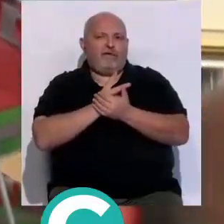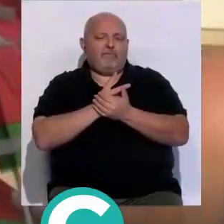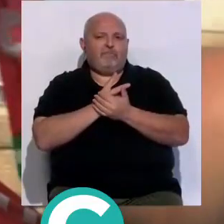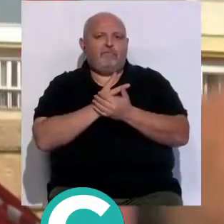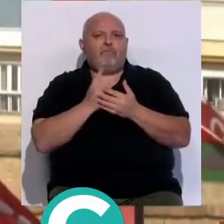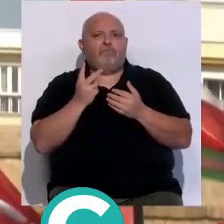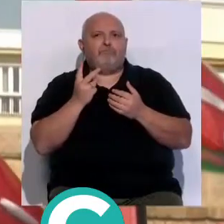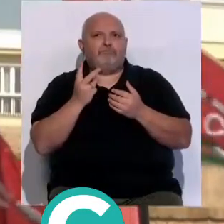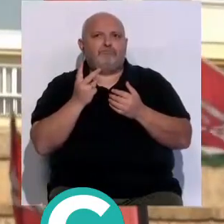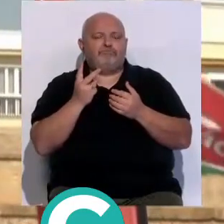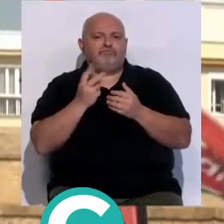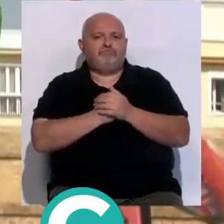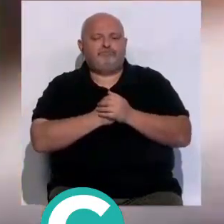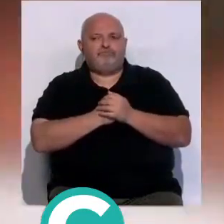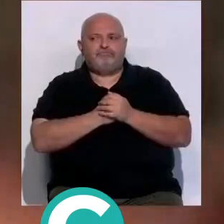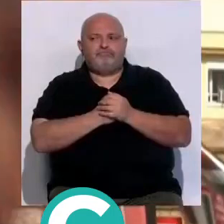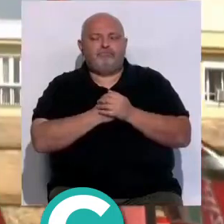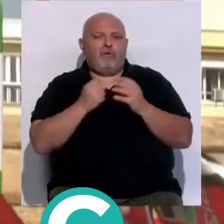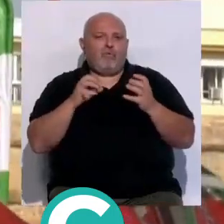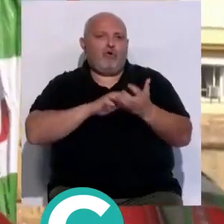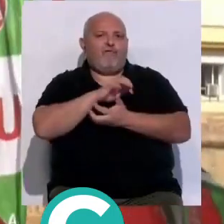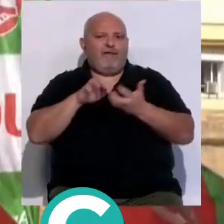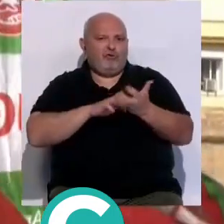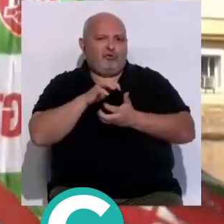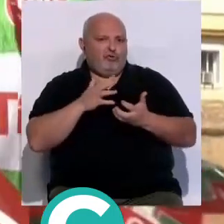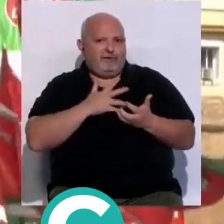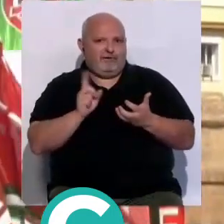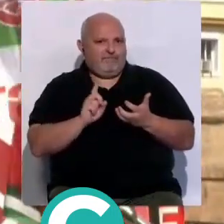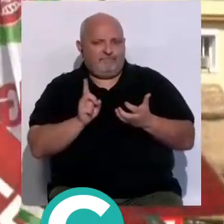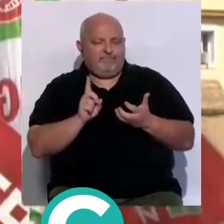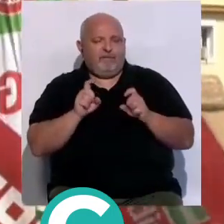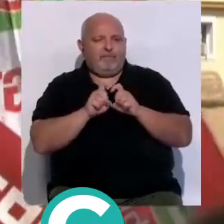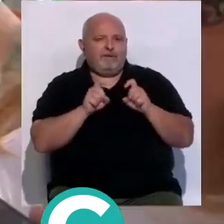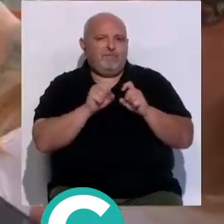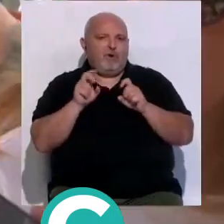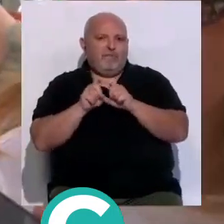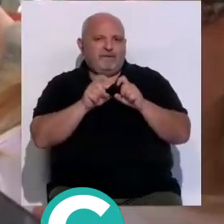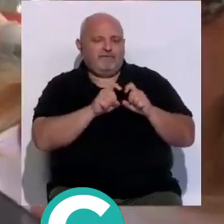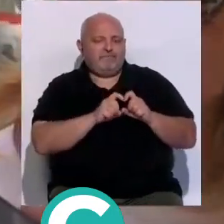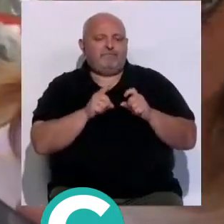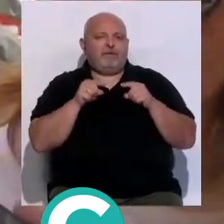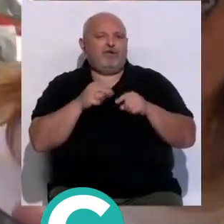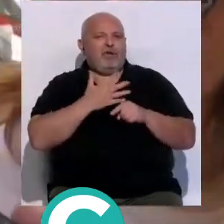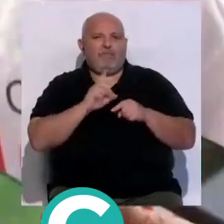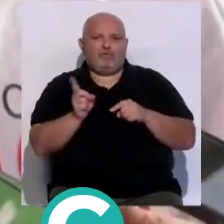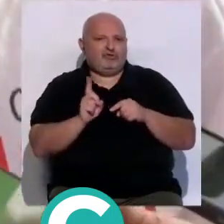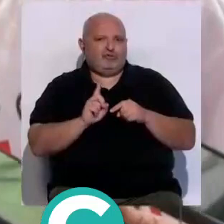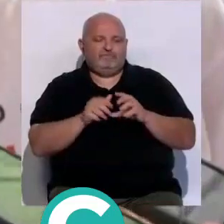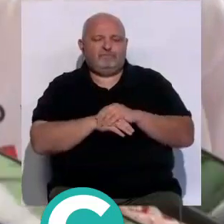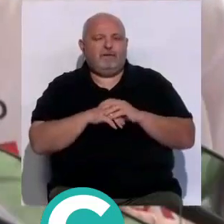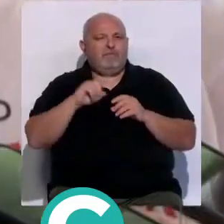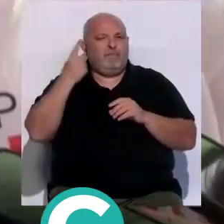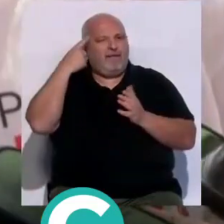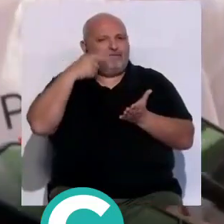a una conflictividad generalizada y empresa por empresa. Nosotros no queremos eso. La